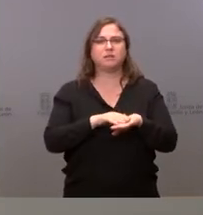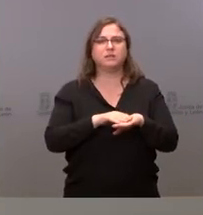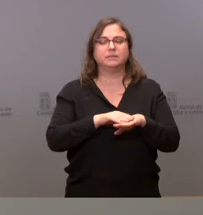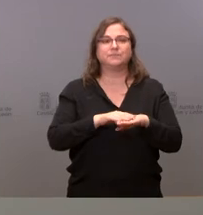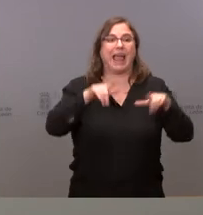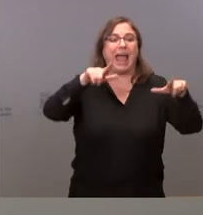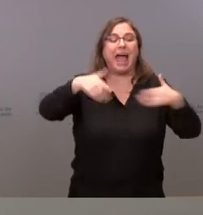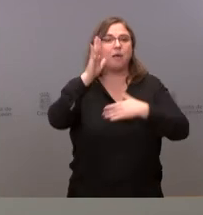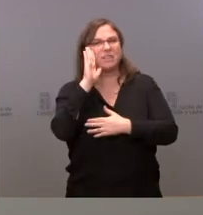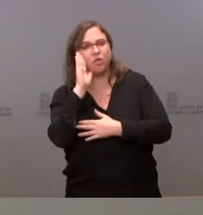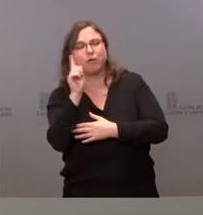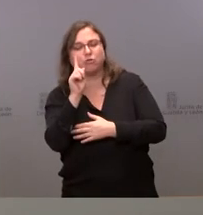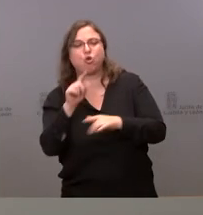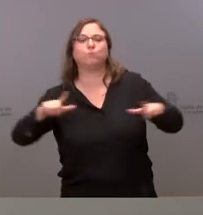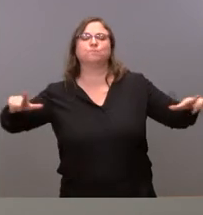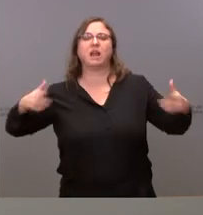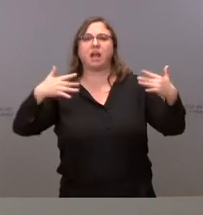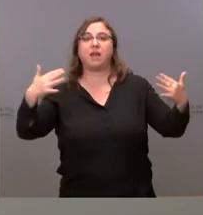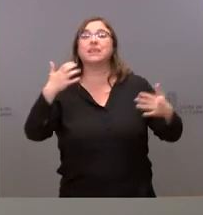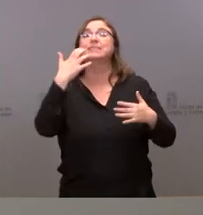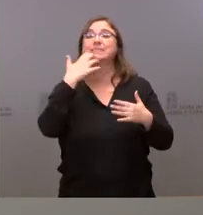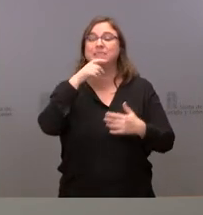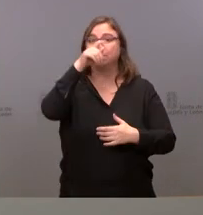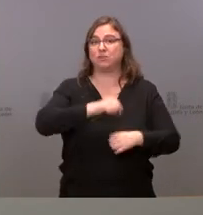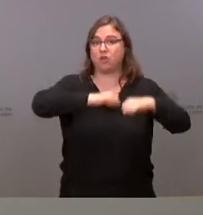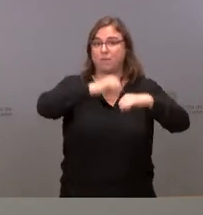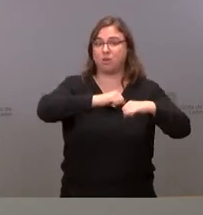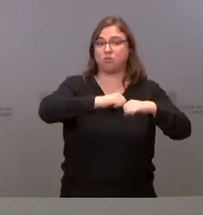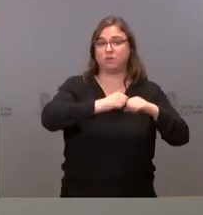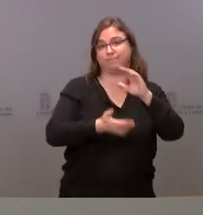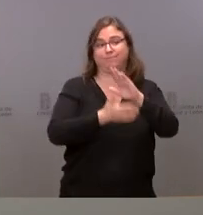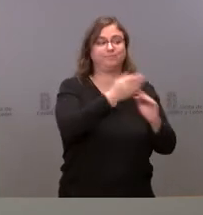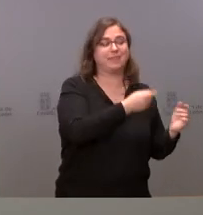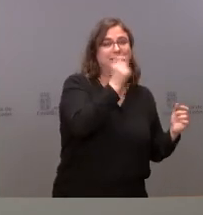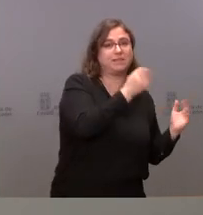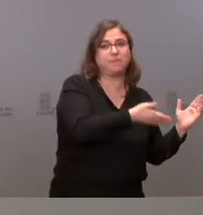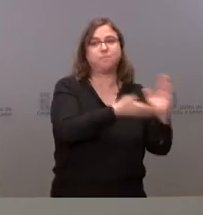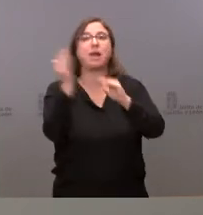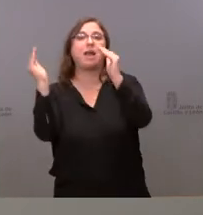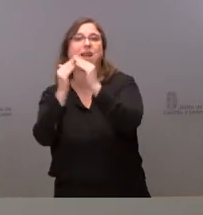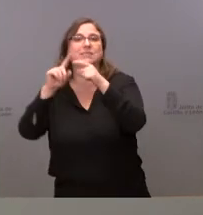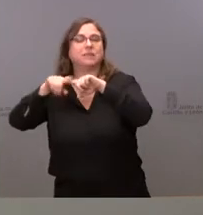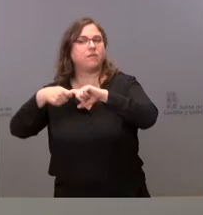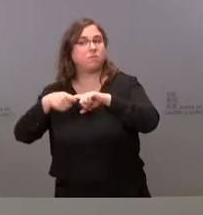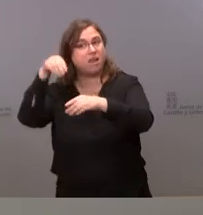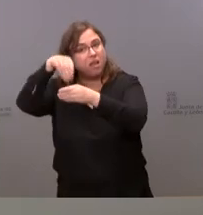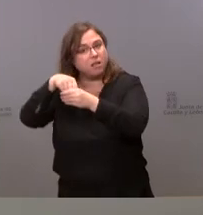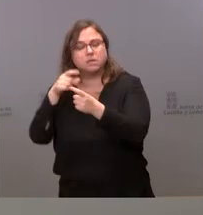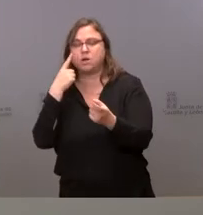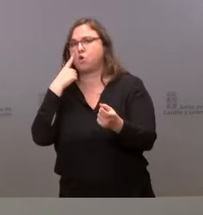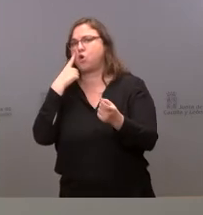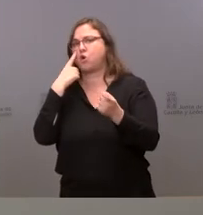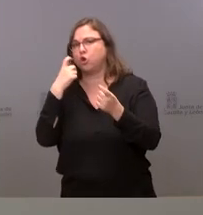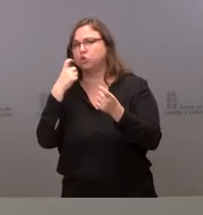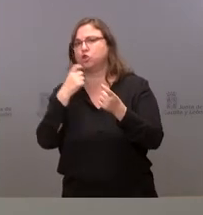habitaciones y que cuando saquen a las personas mayores de las residencias mantengan todas las medidas de precaución